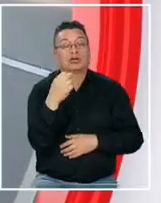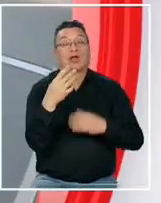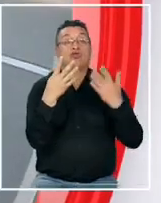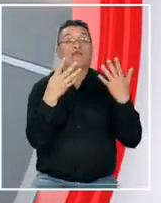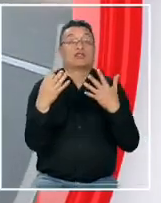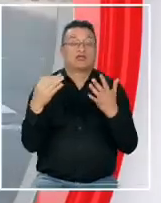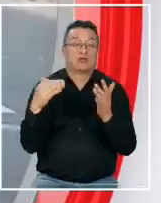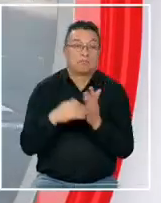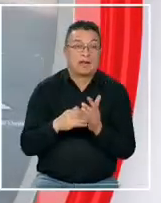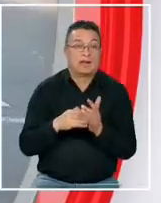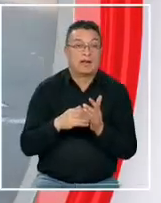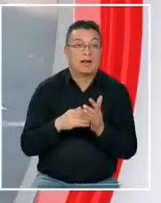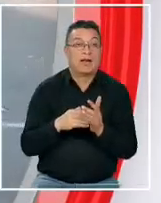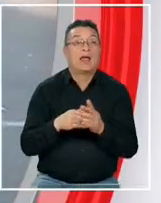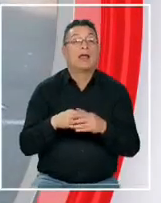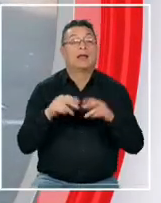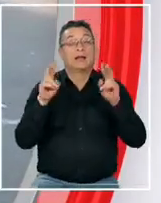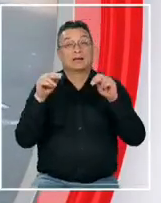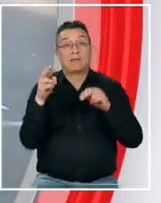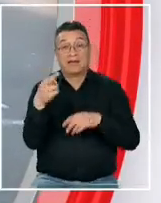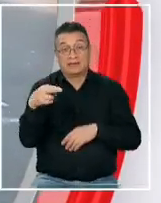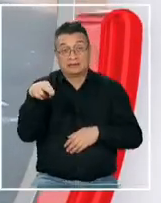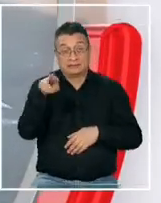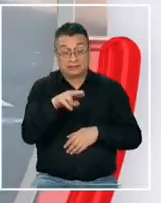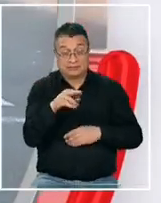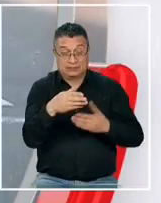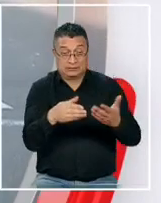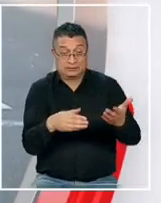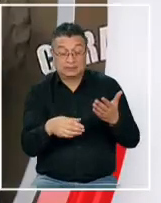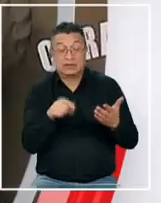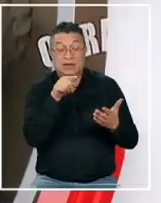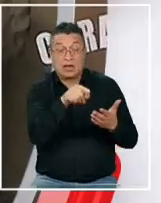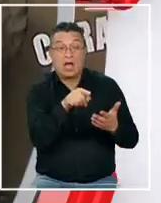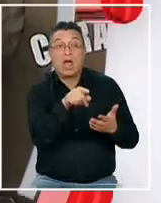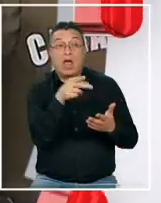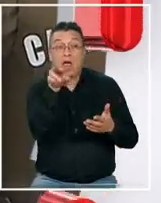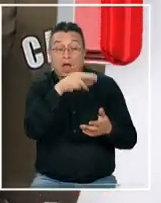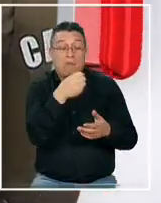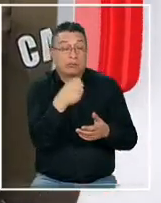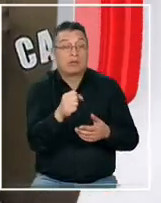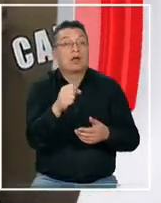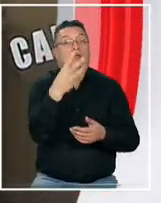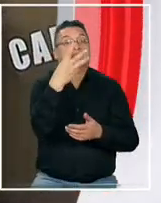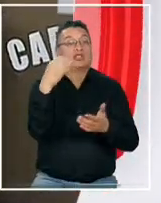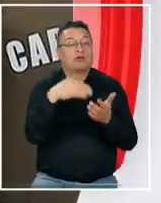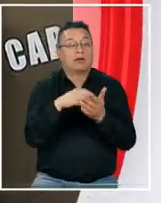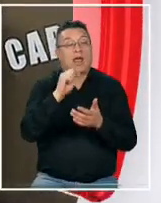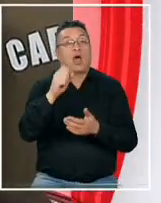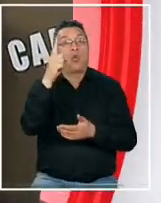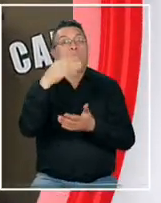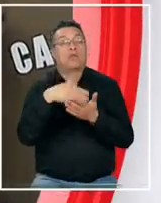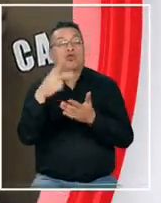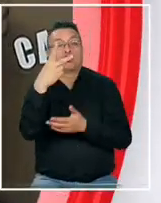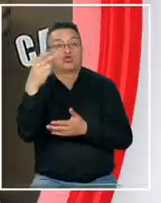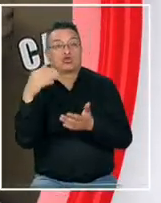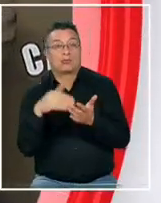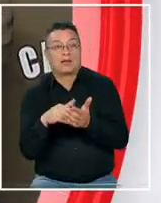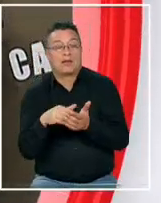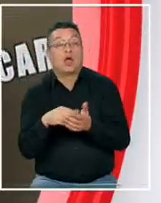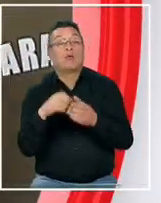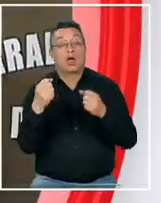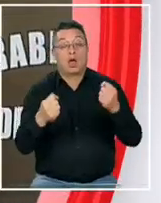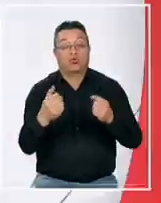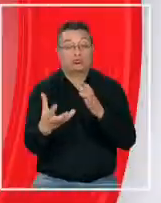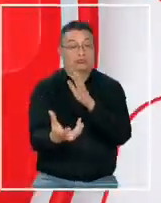900 mil pesos y en el caso de los reincidentes la cifra se eleva desde los 300 mil a 1.200 mil pesos además de arriesgar el